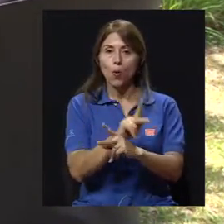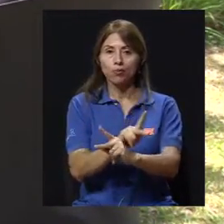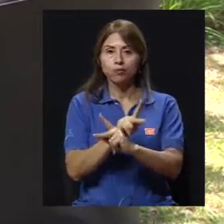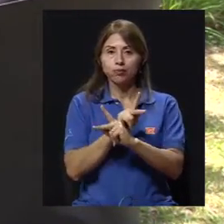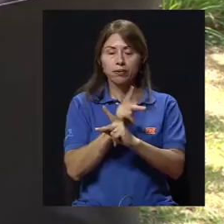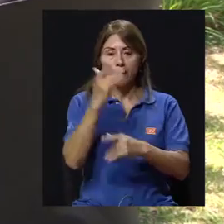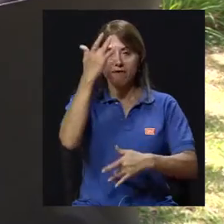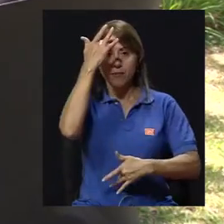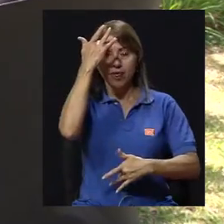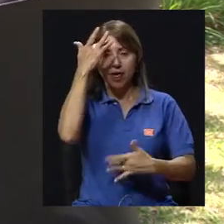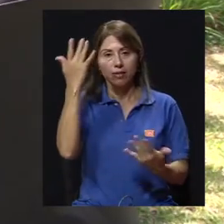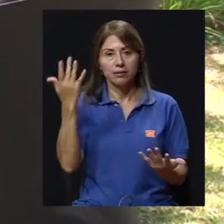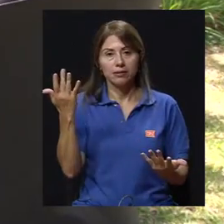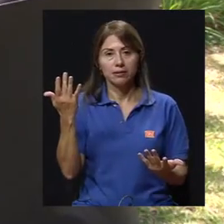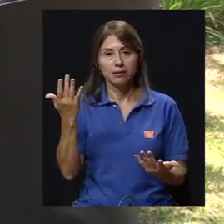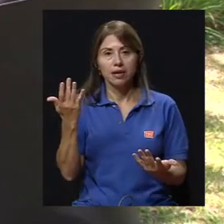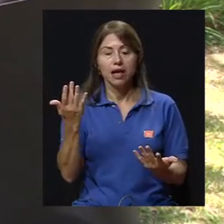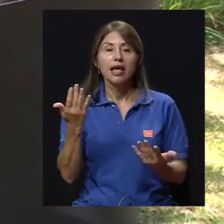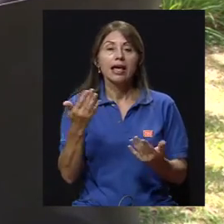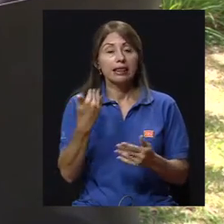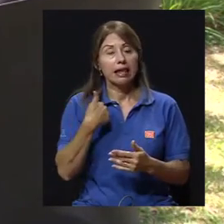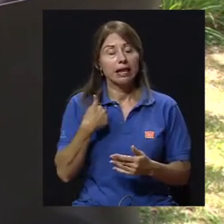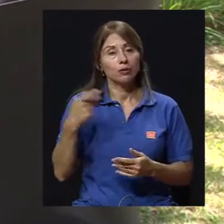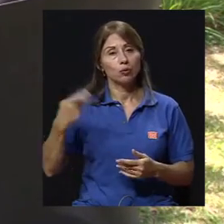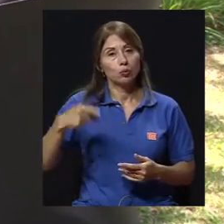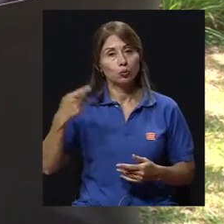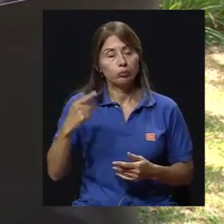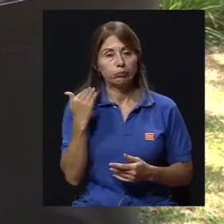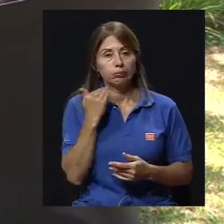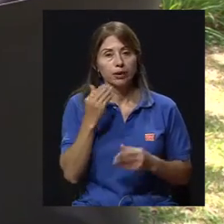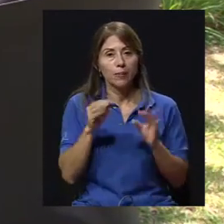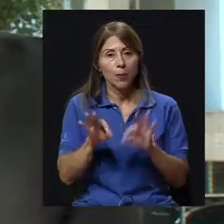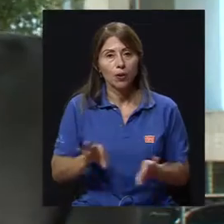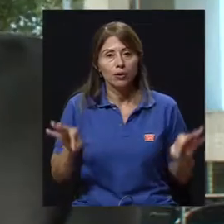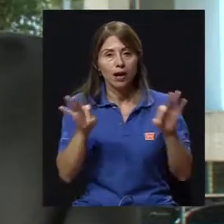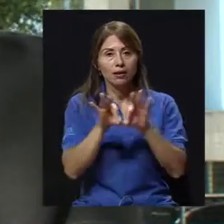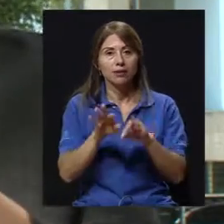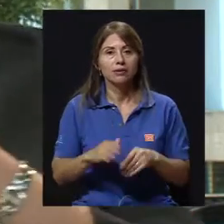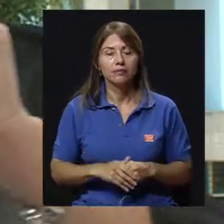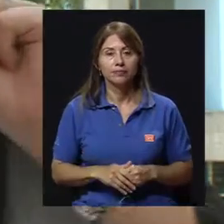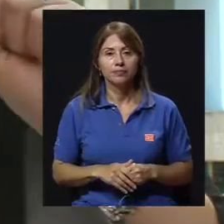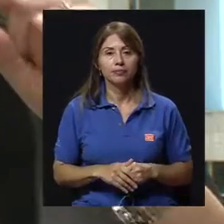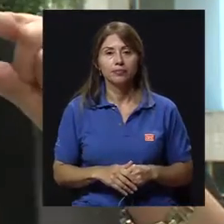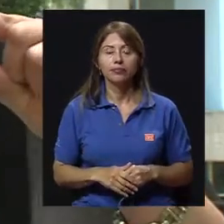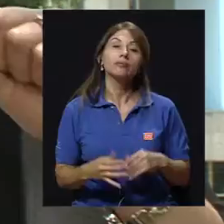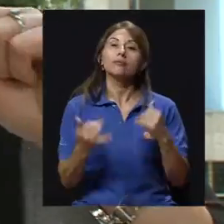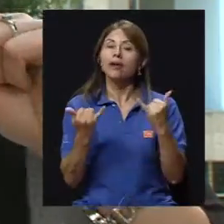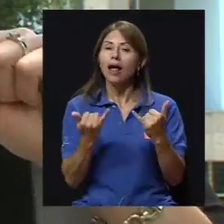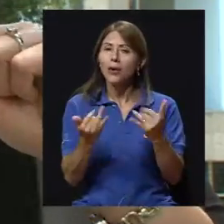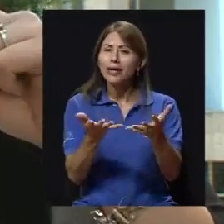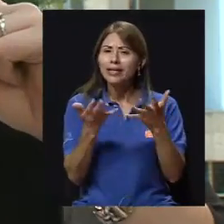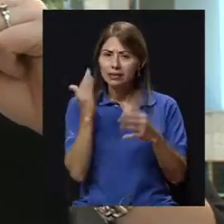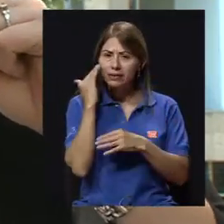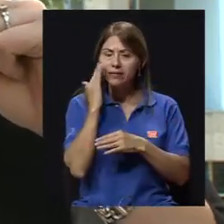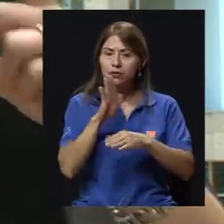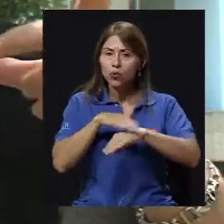de enfermedades que tienen riesgos importantes. Ahora, doctora, quisiera saber en cuanto a esto de la vacunación, porque efectivamente